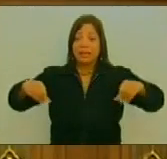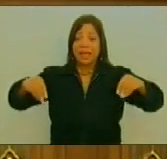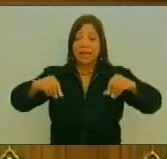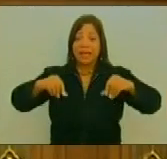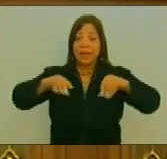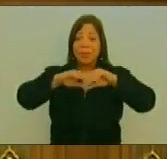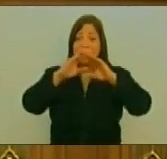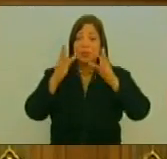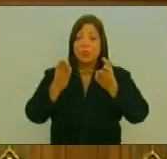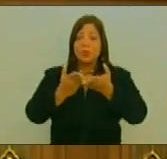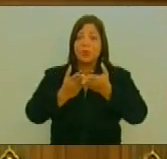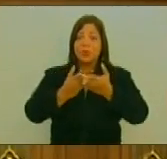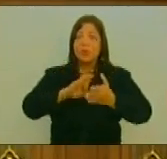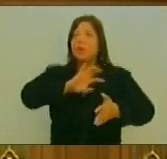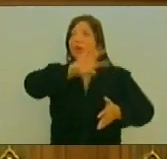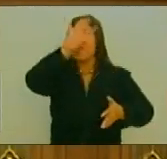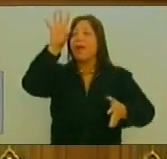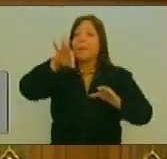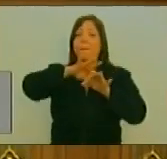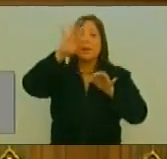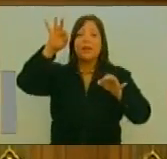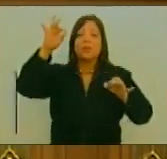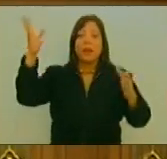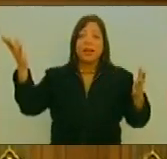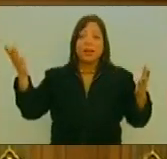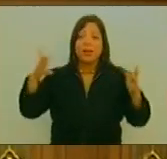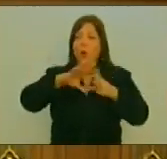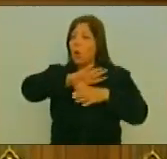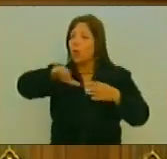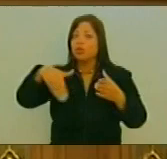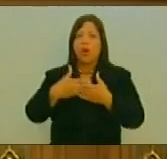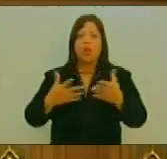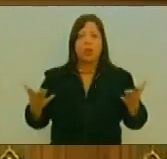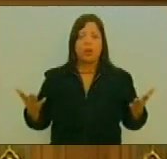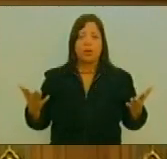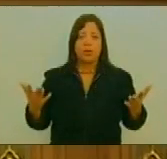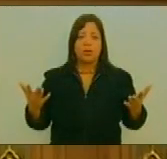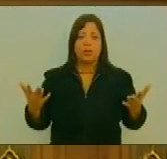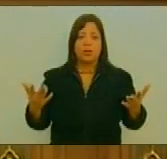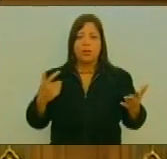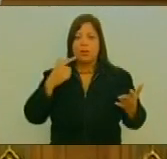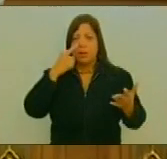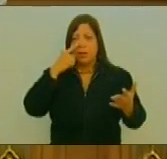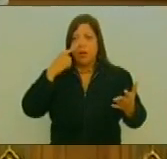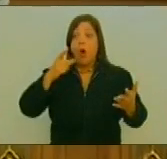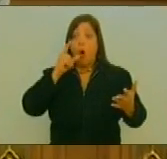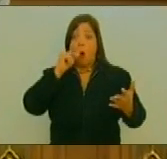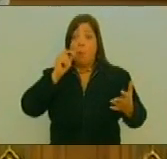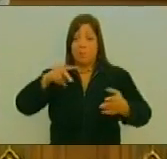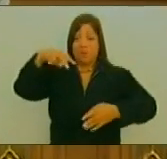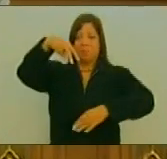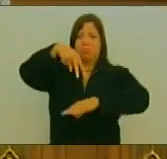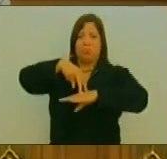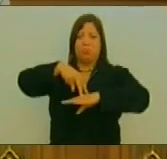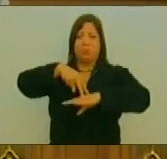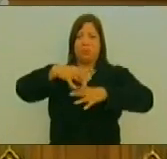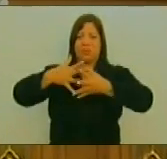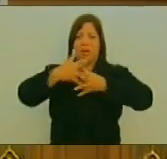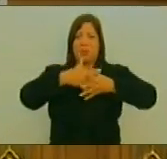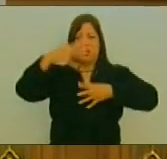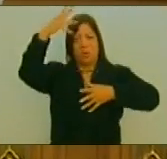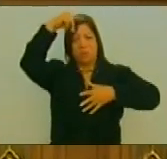Con otras Con otros Escenarios En esa Intervención Del jefe Del imperio